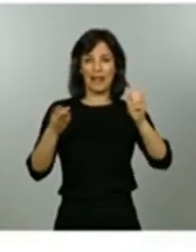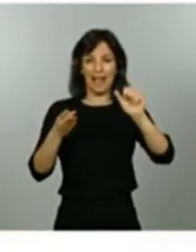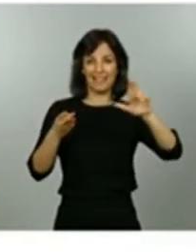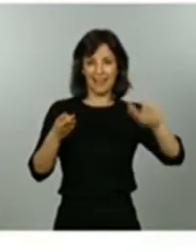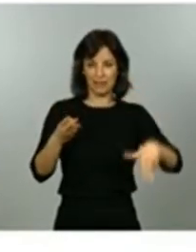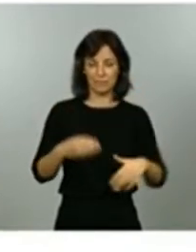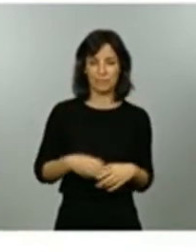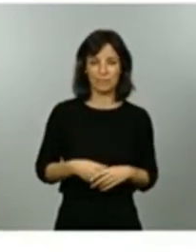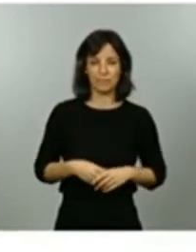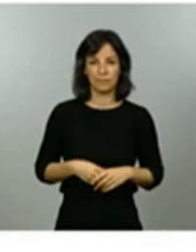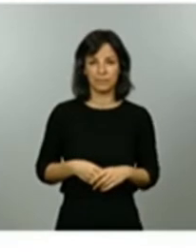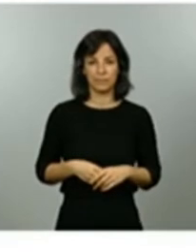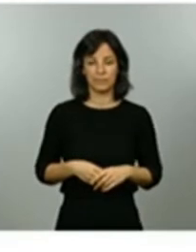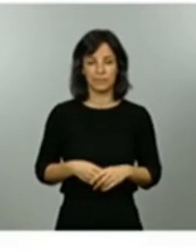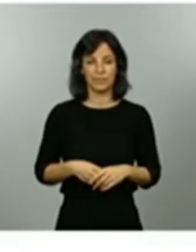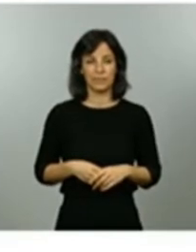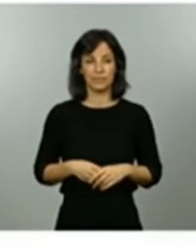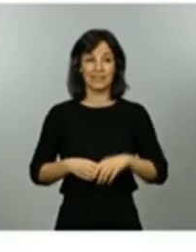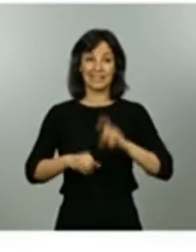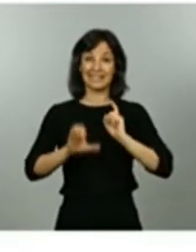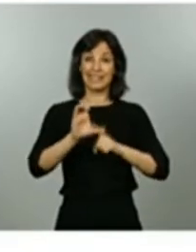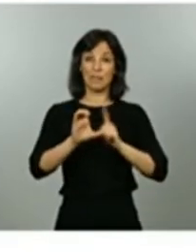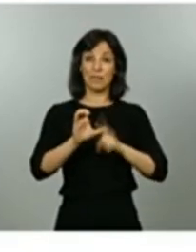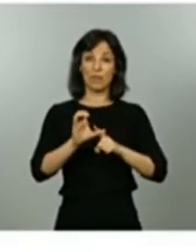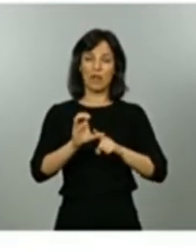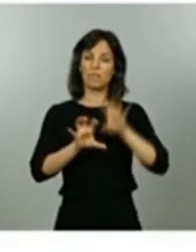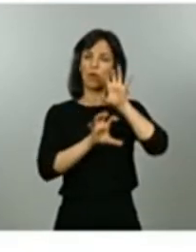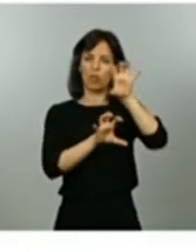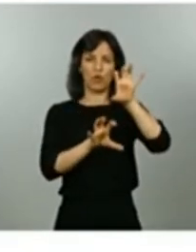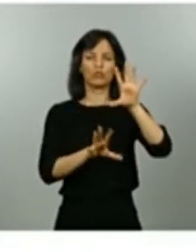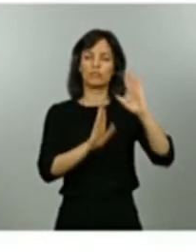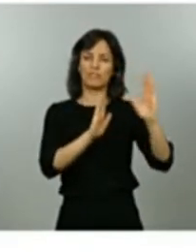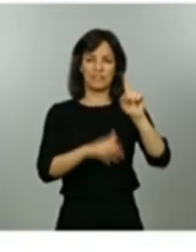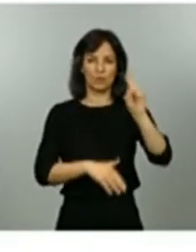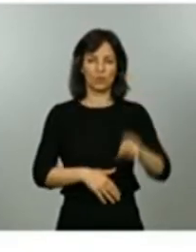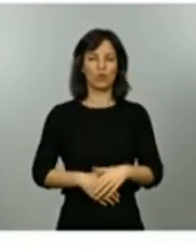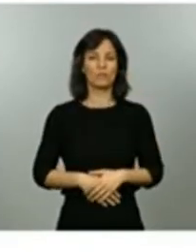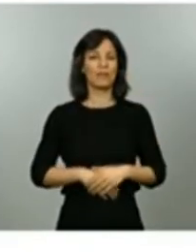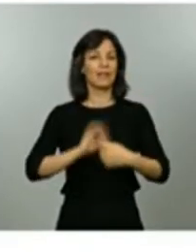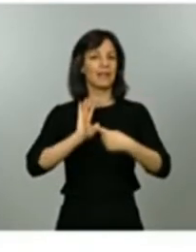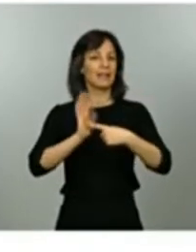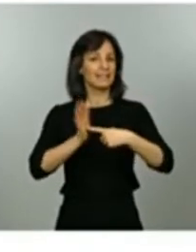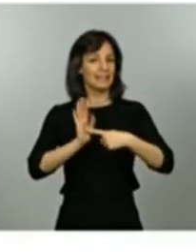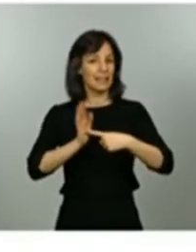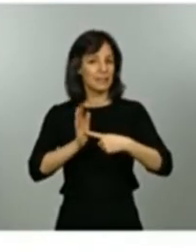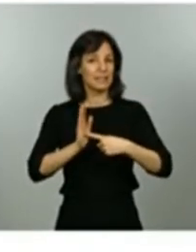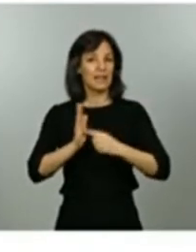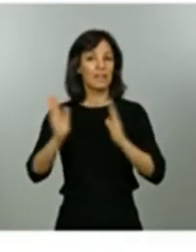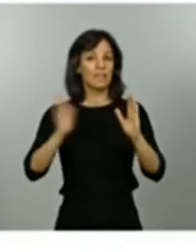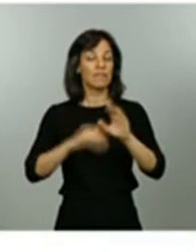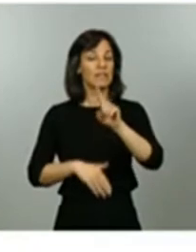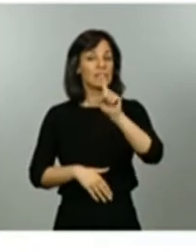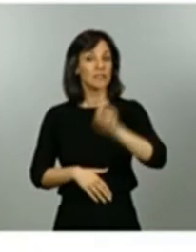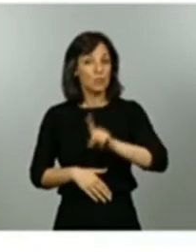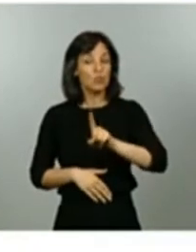en Extremadura pasan las dos provincias a la fase 1 en Castilla La Mancha pasan a la fase 1 o se propone pasar a la fase 1